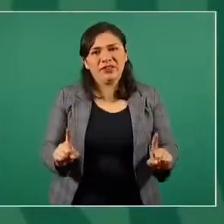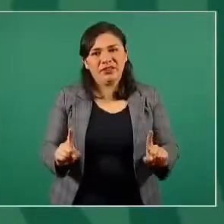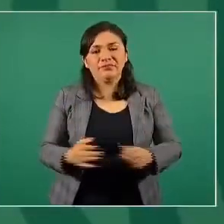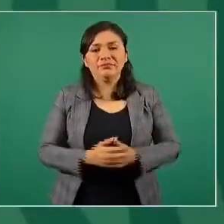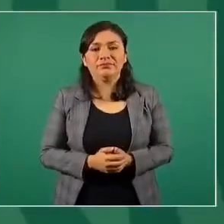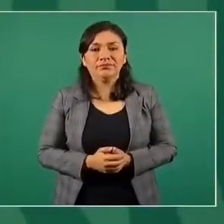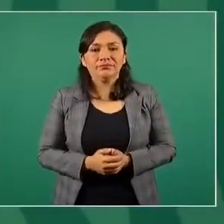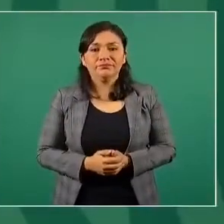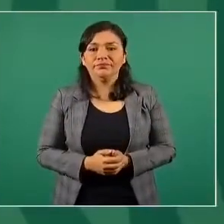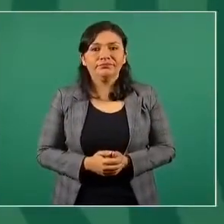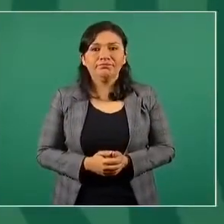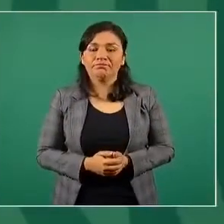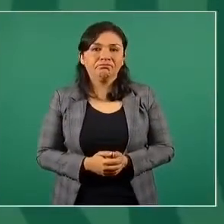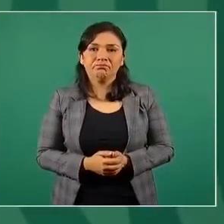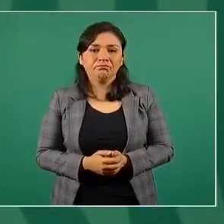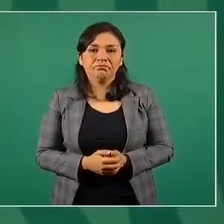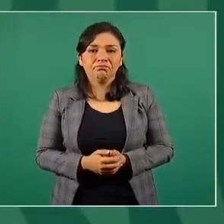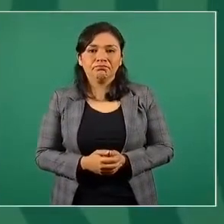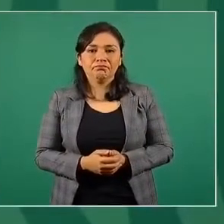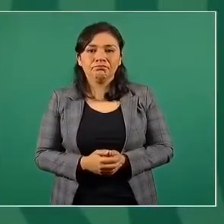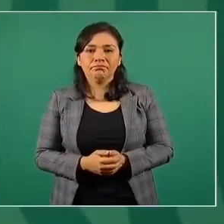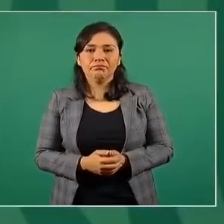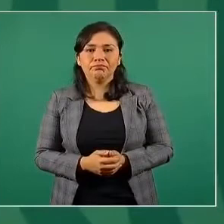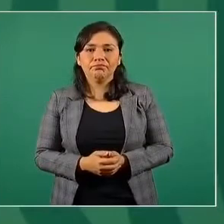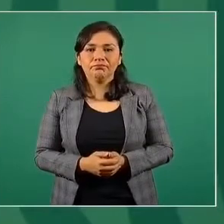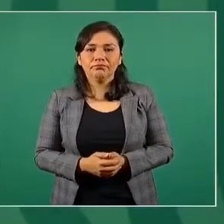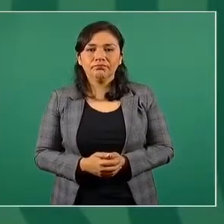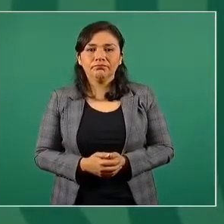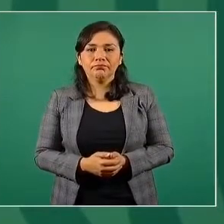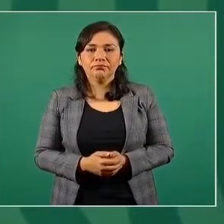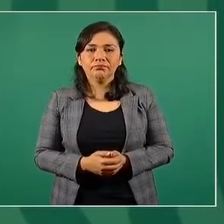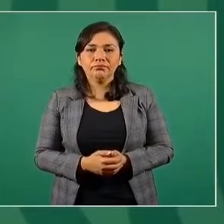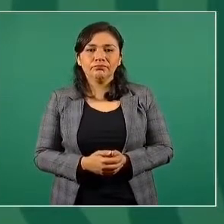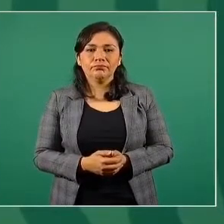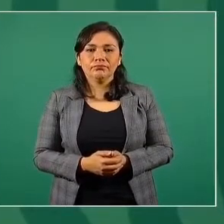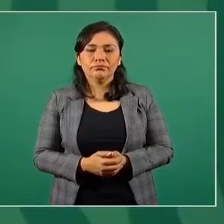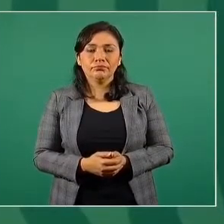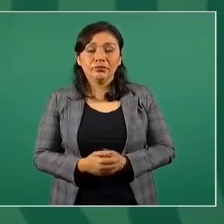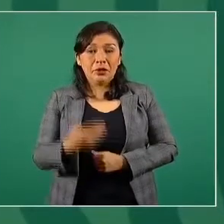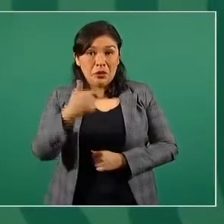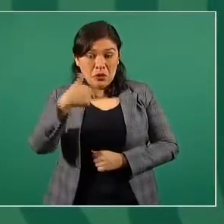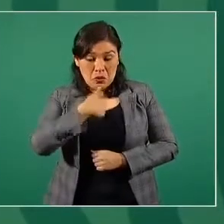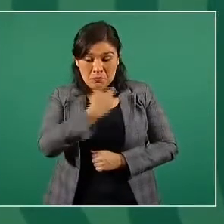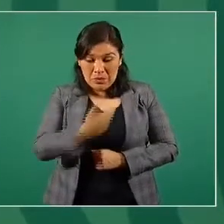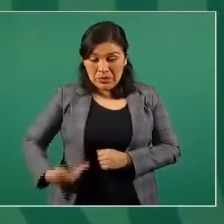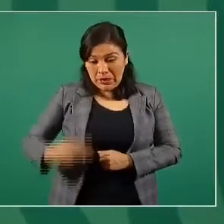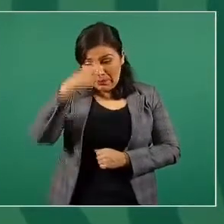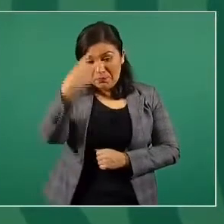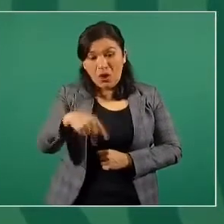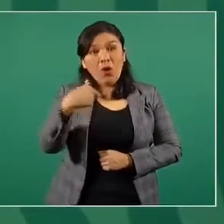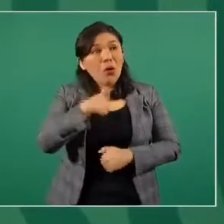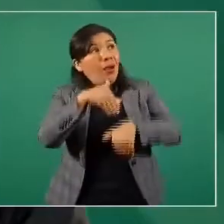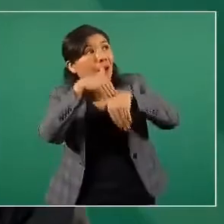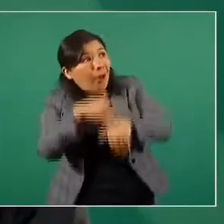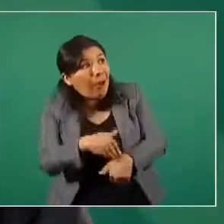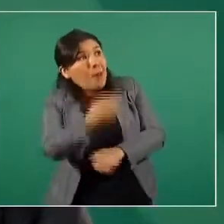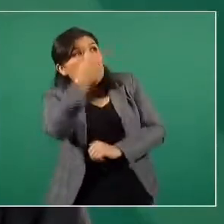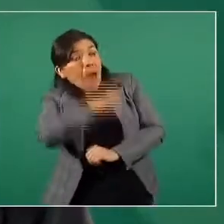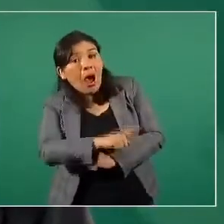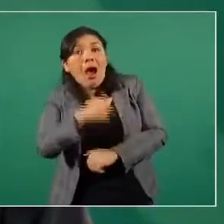no es un florero, ni es un pelele de